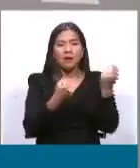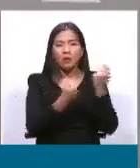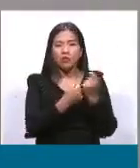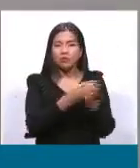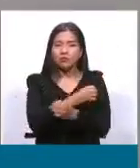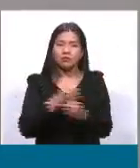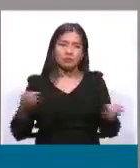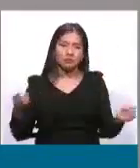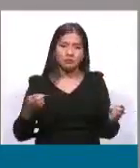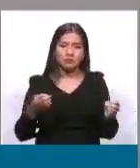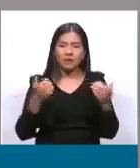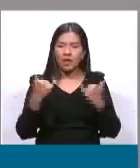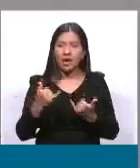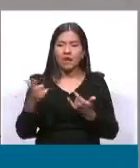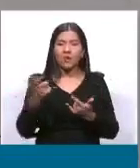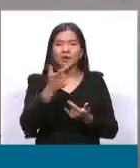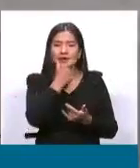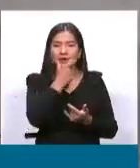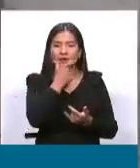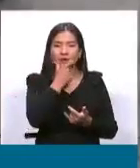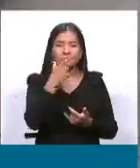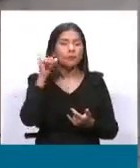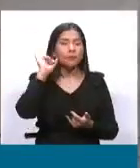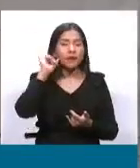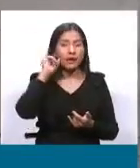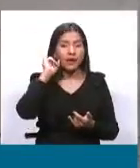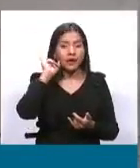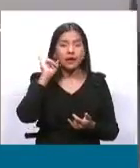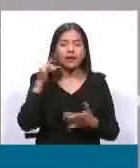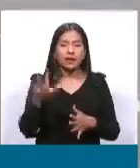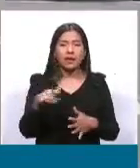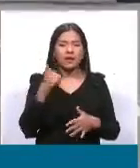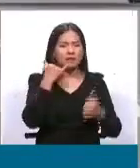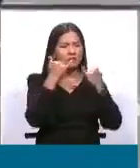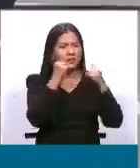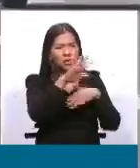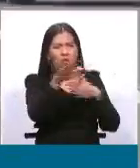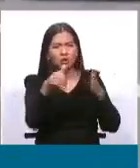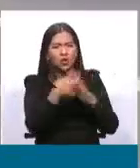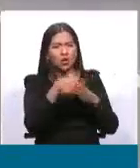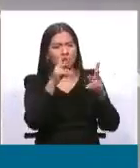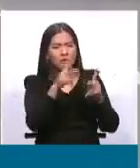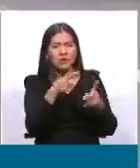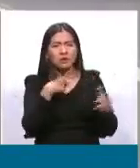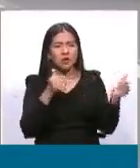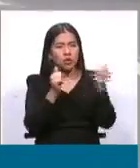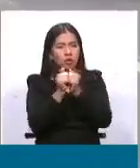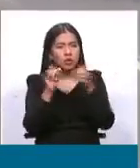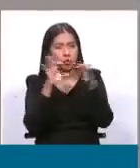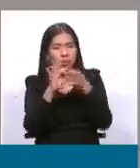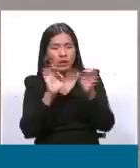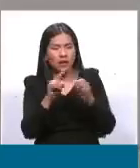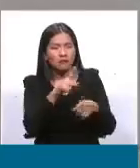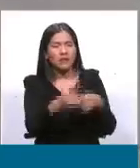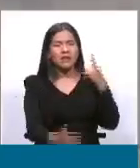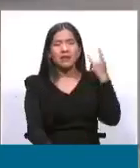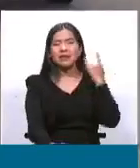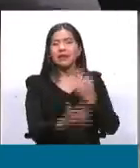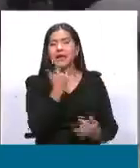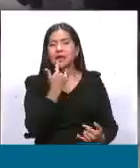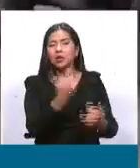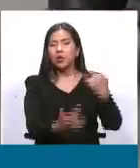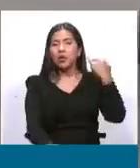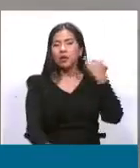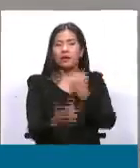que Luis Fernando Camacho, el día de ayer, los ha llamado traidores, porque no siguen la línea de desestabilización,